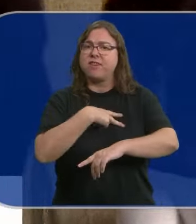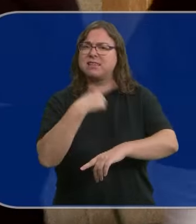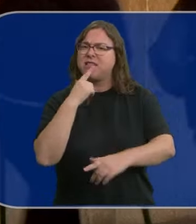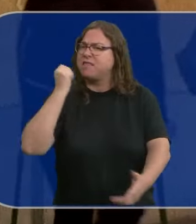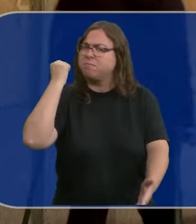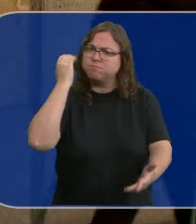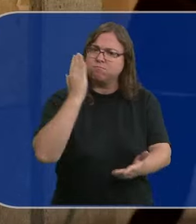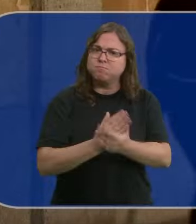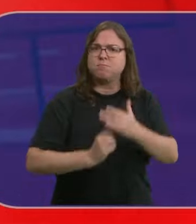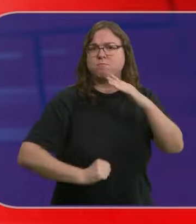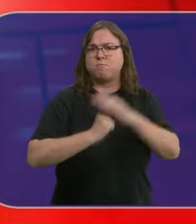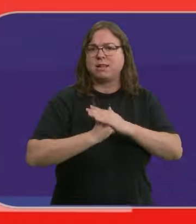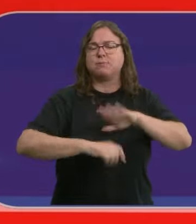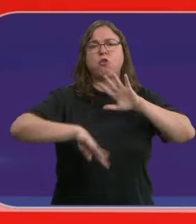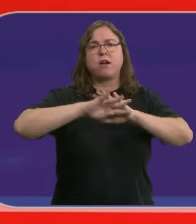años de cárcel.